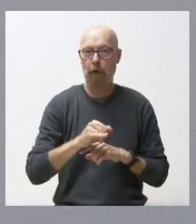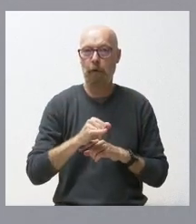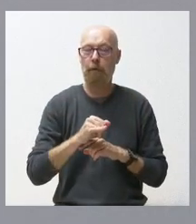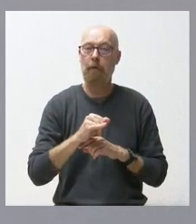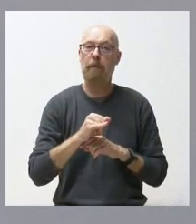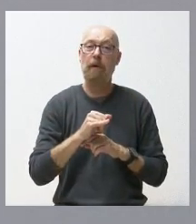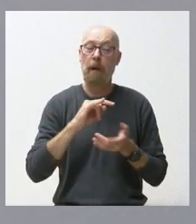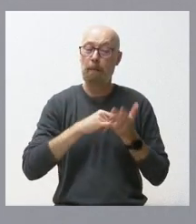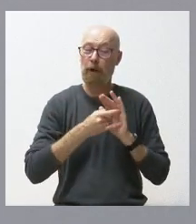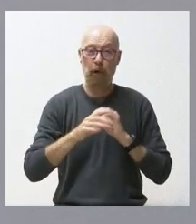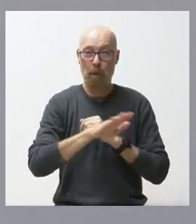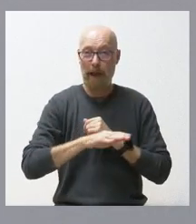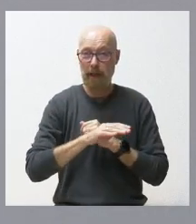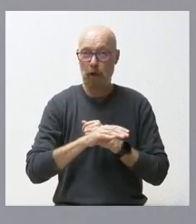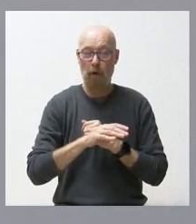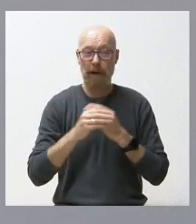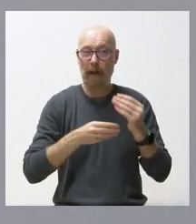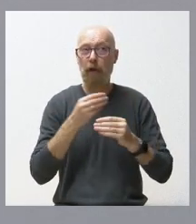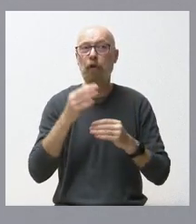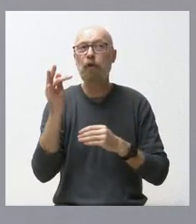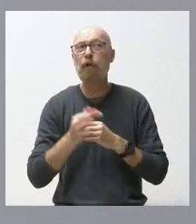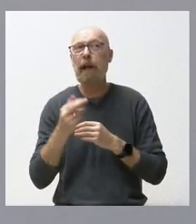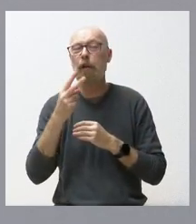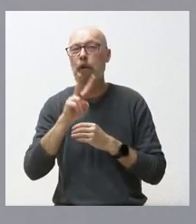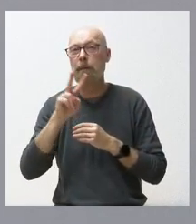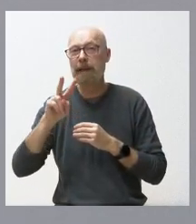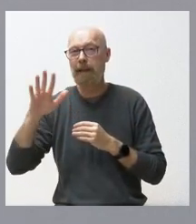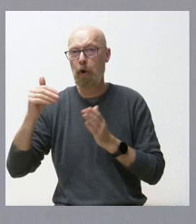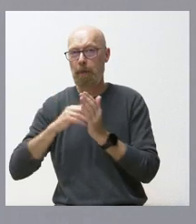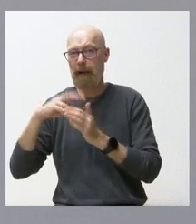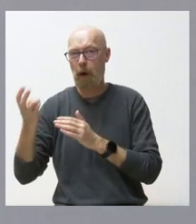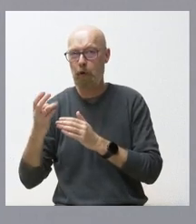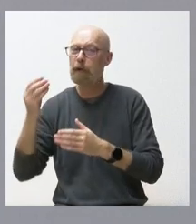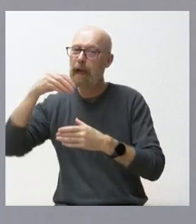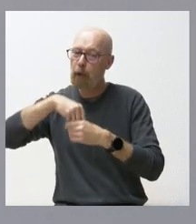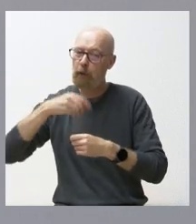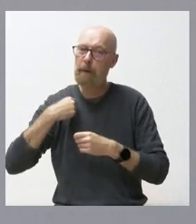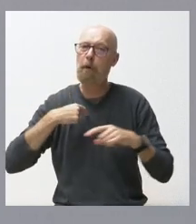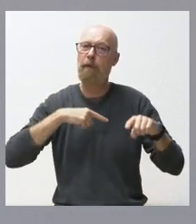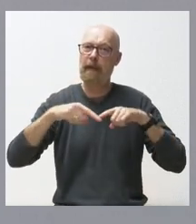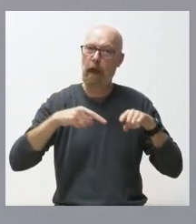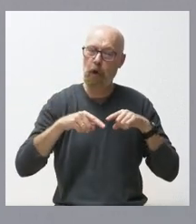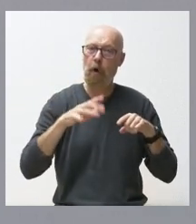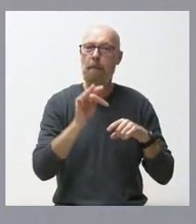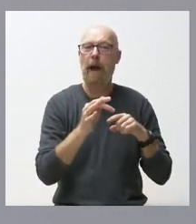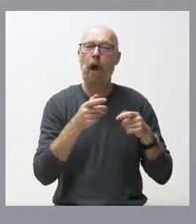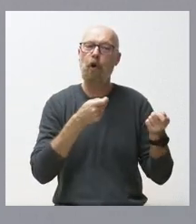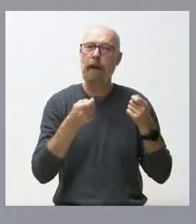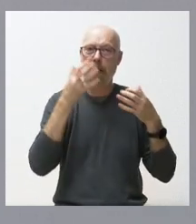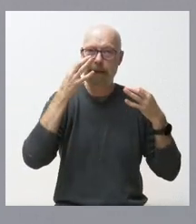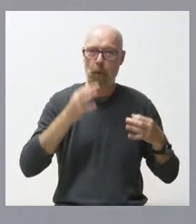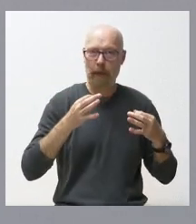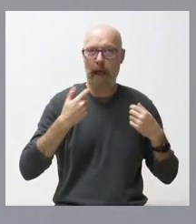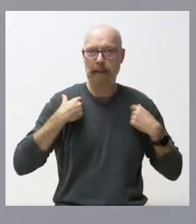básico y de ejecución ascienda a 225.000 euros. Incluye la dirección facultativa y la coordinación de seguridad y salud